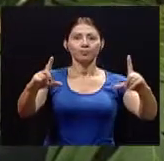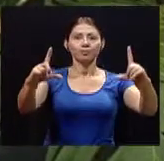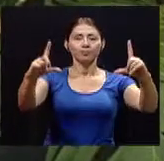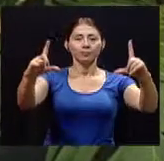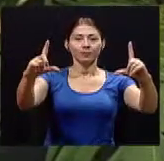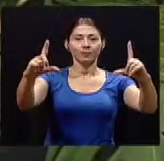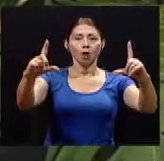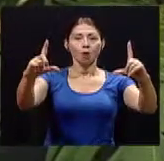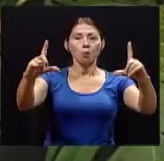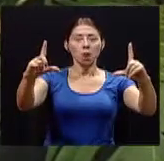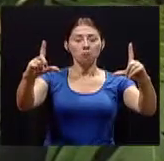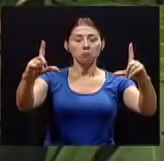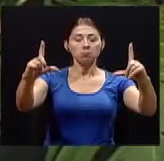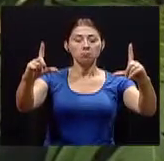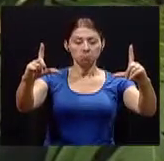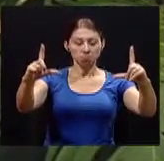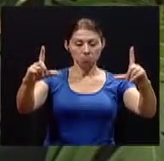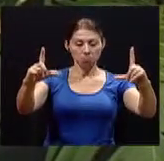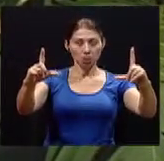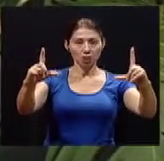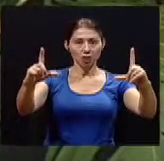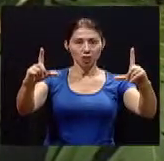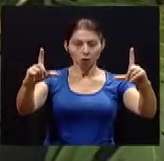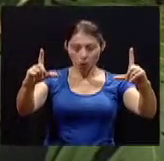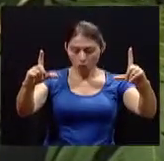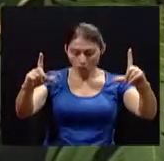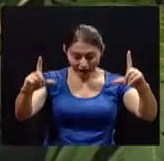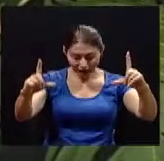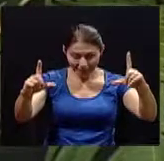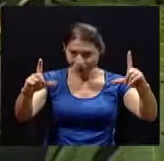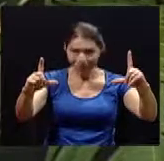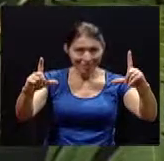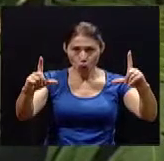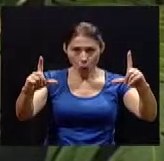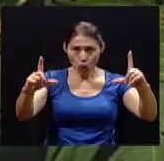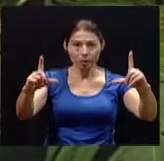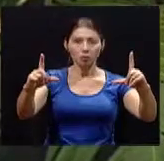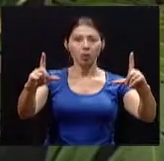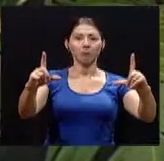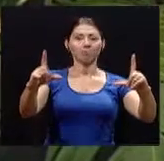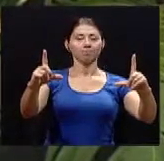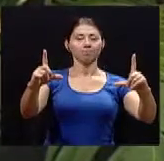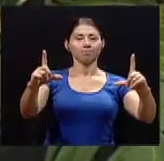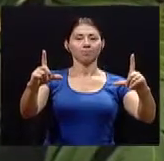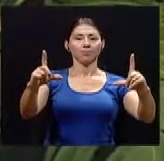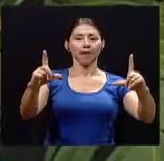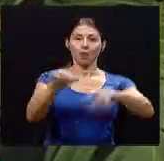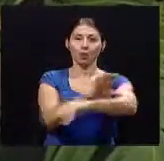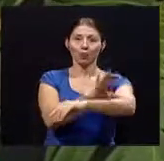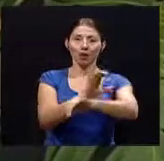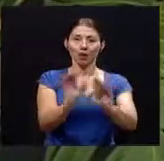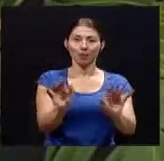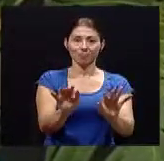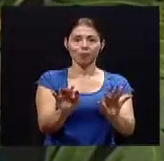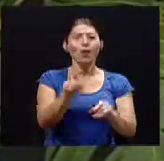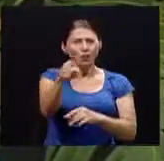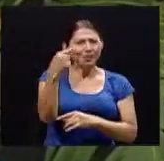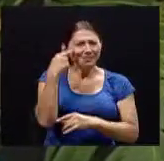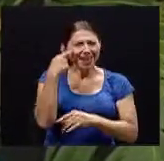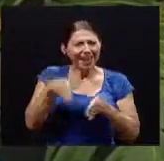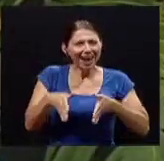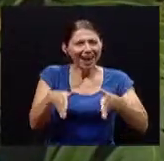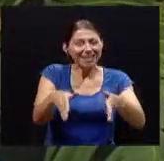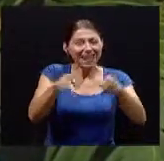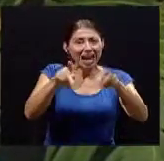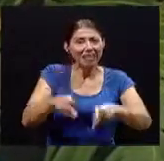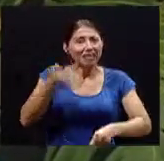teléfono lo revisa agachando la cabeza entonces esa posición va más de 30 grados entonces hay una